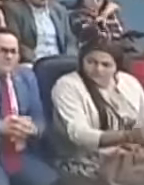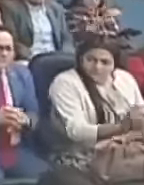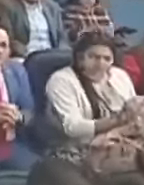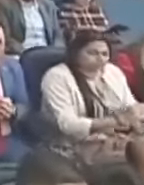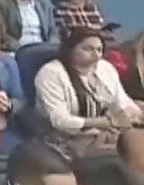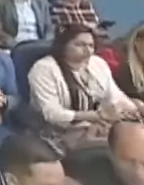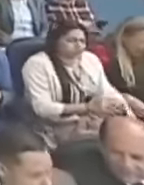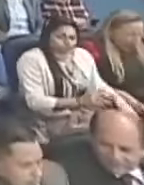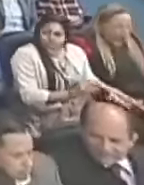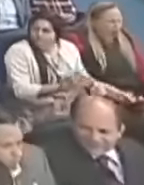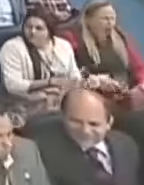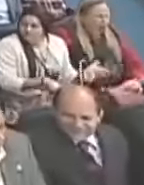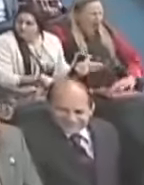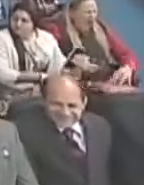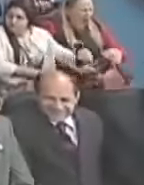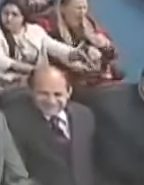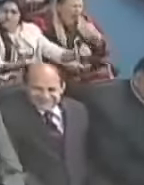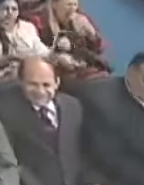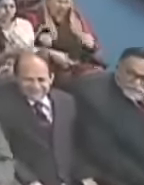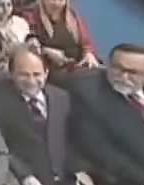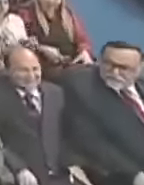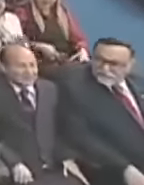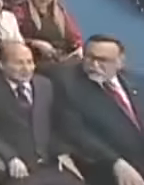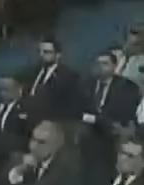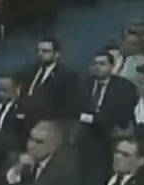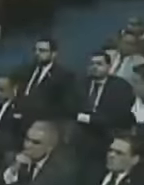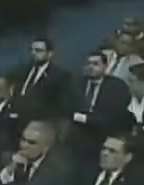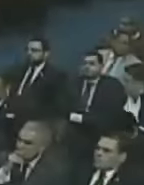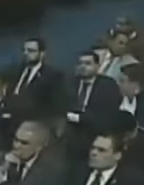constitucional de la República Bolivariana de Venezuela